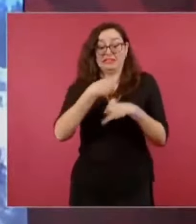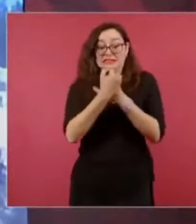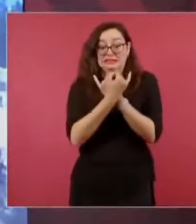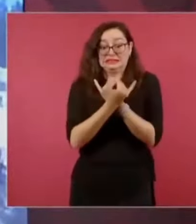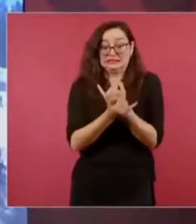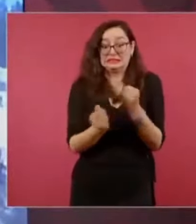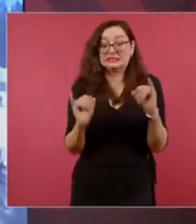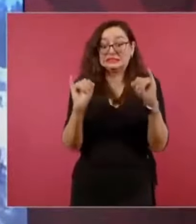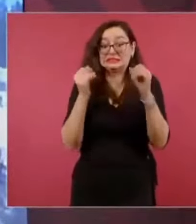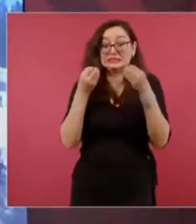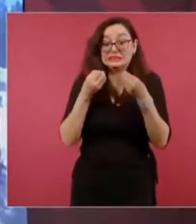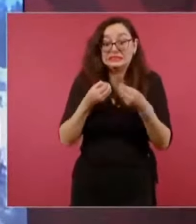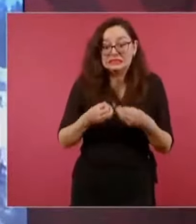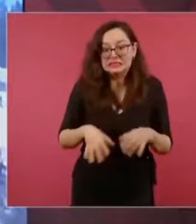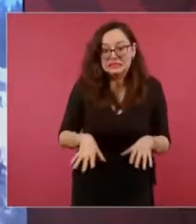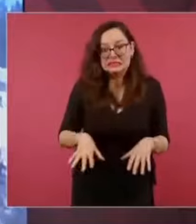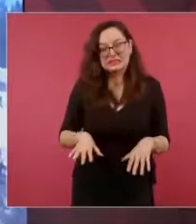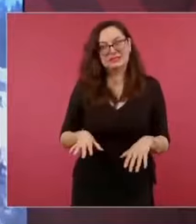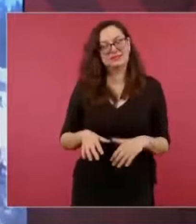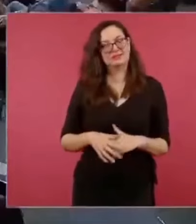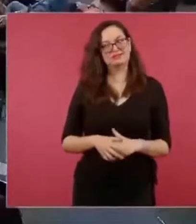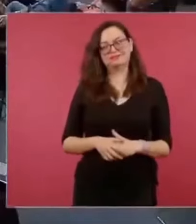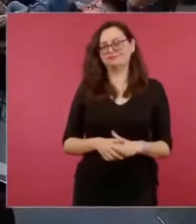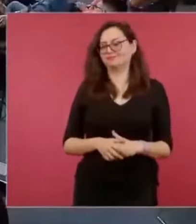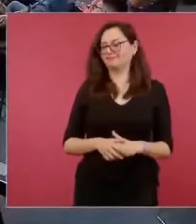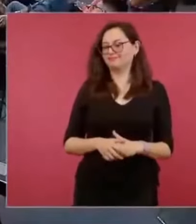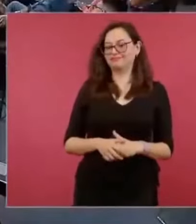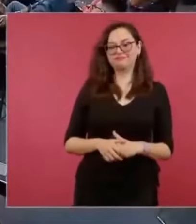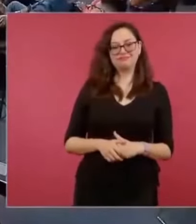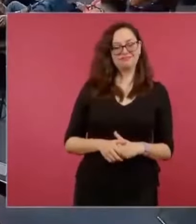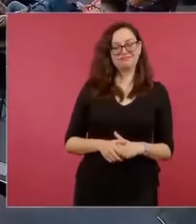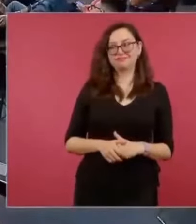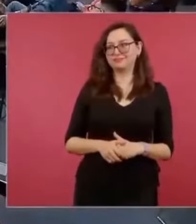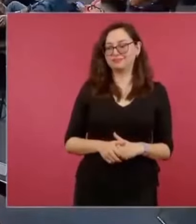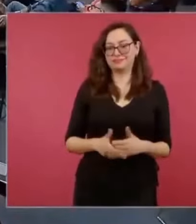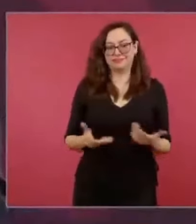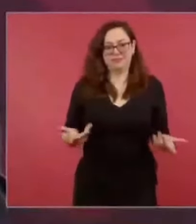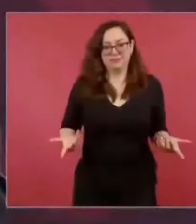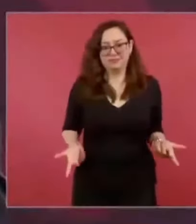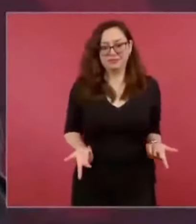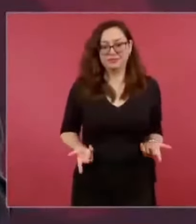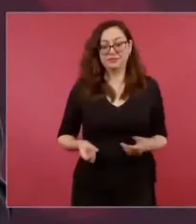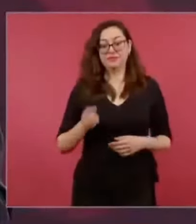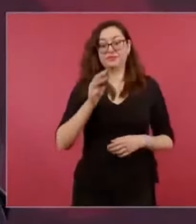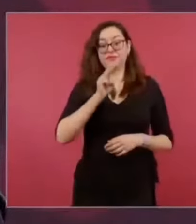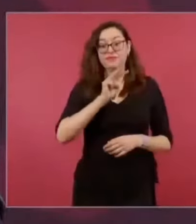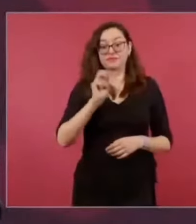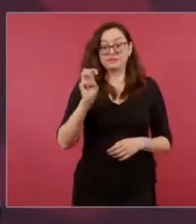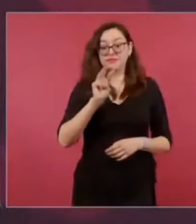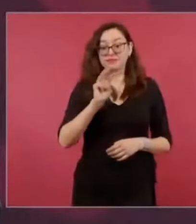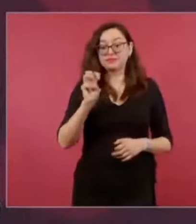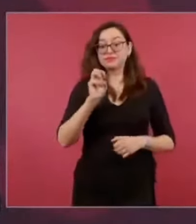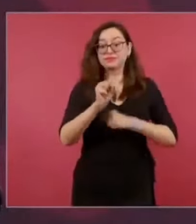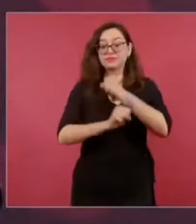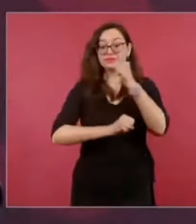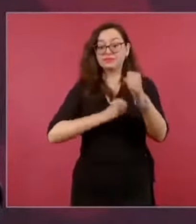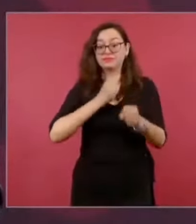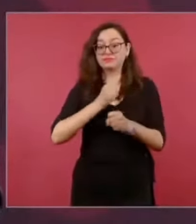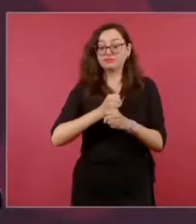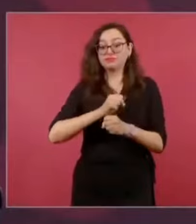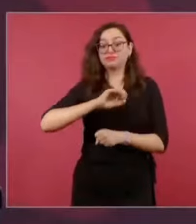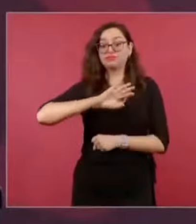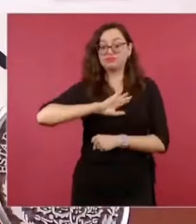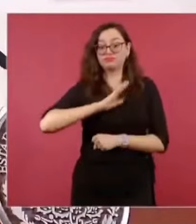Imagínense, 300 años de dominación colonial, luego varios intentos de reconquista